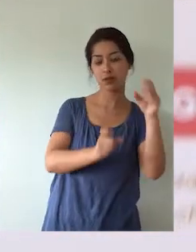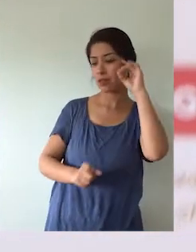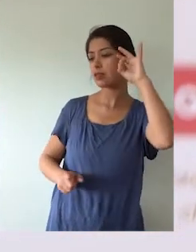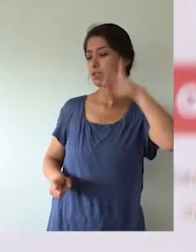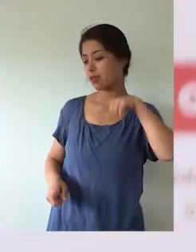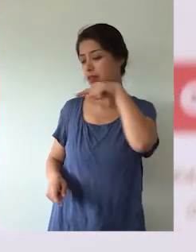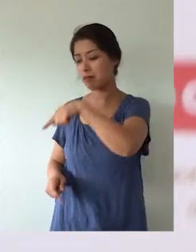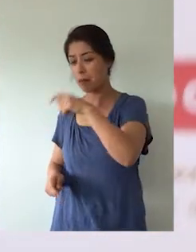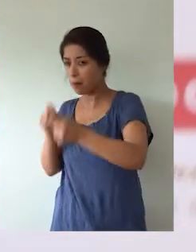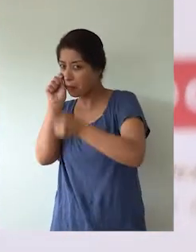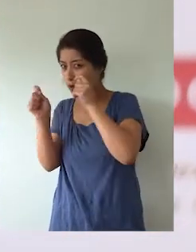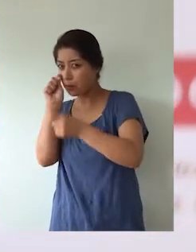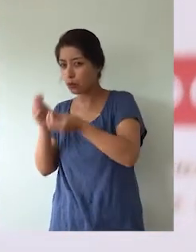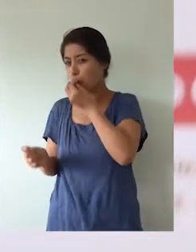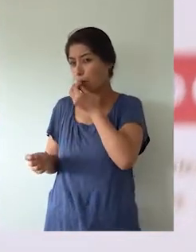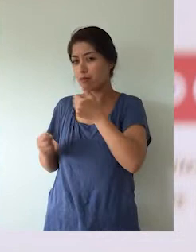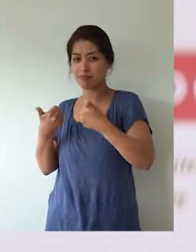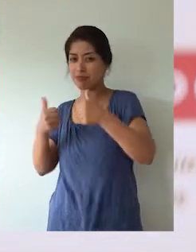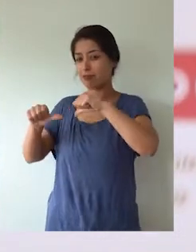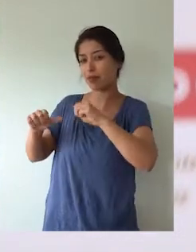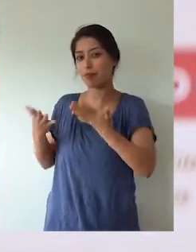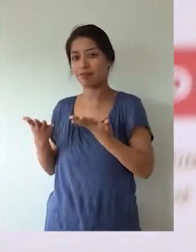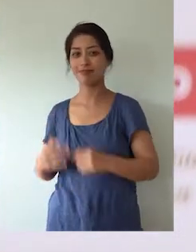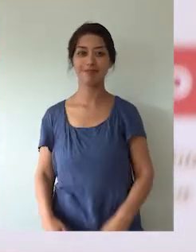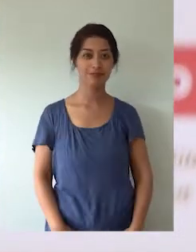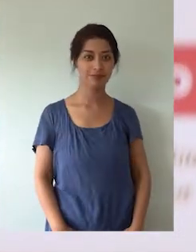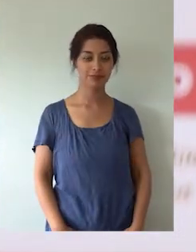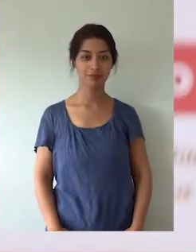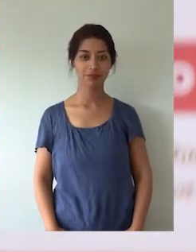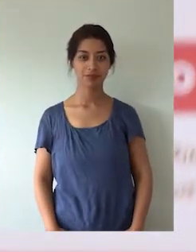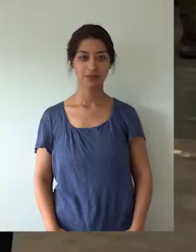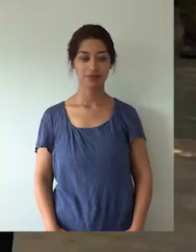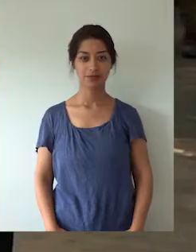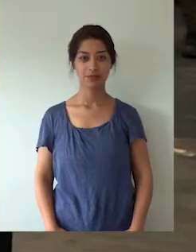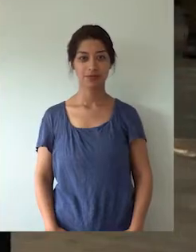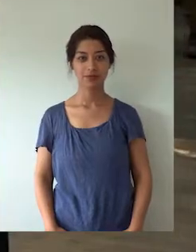qué es lo que consume, por decirlo así.